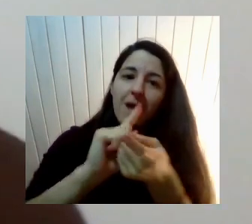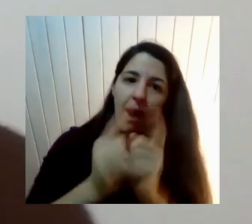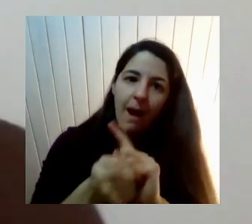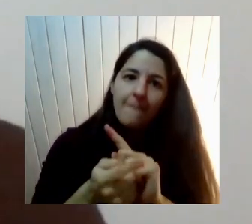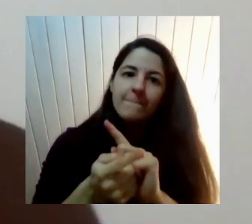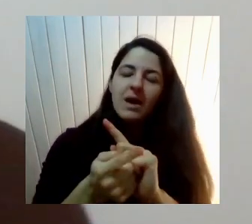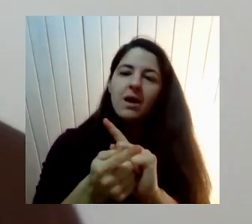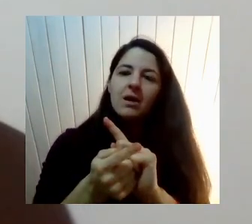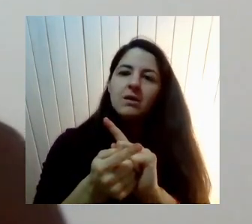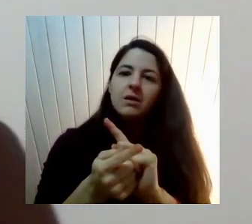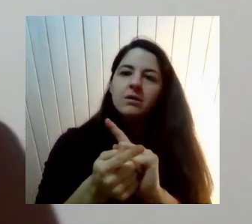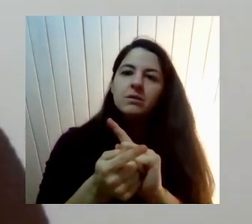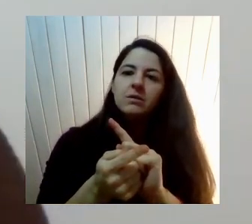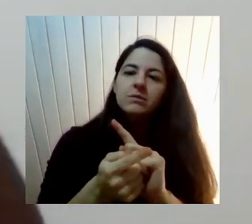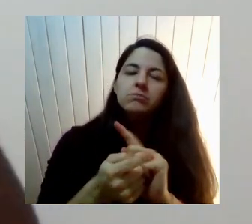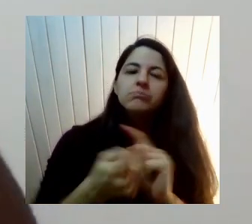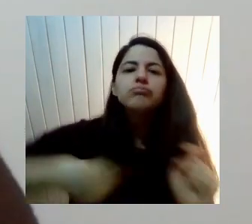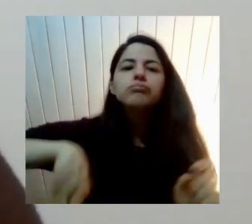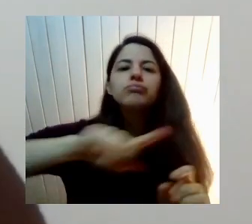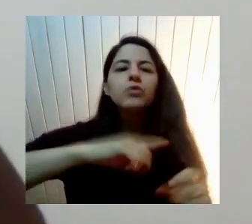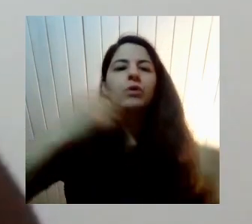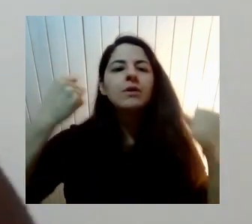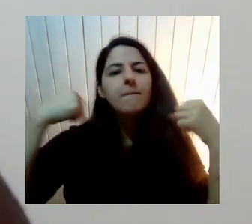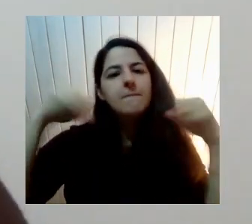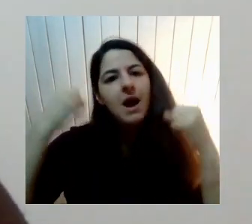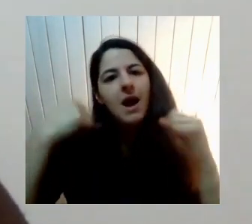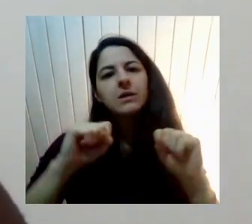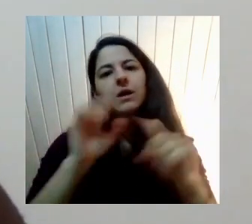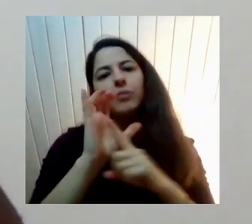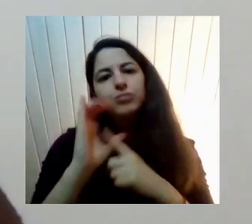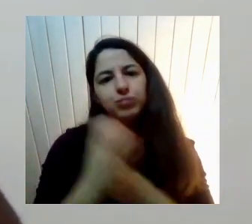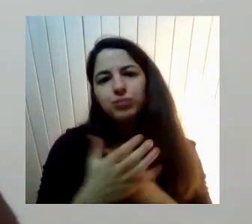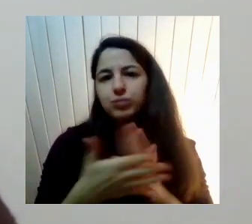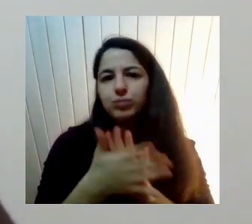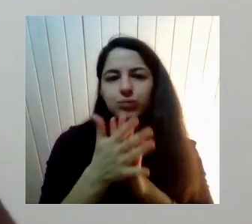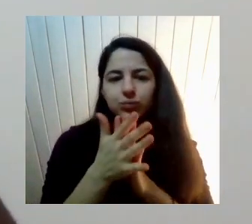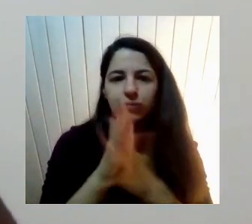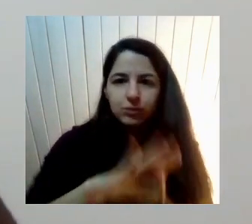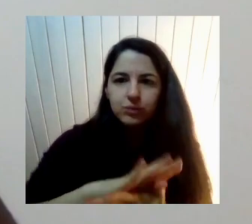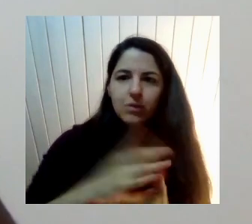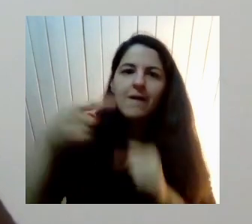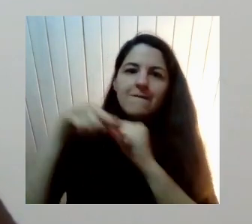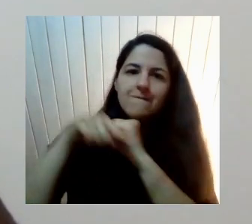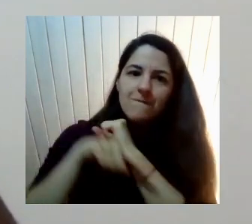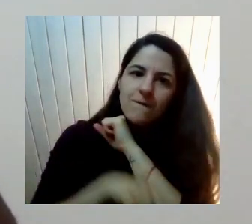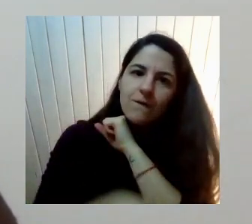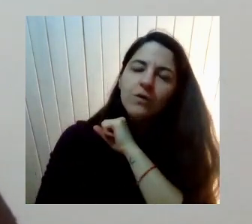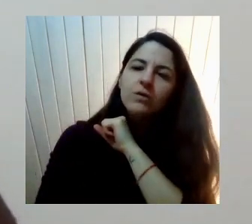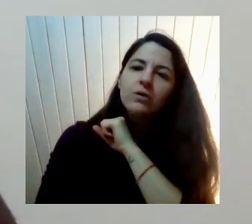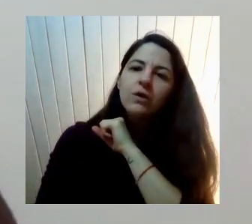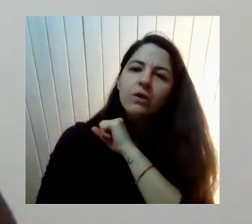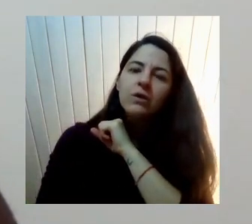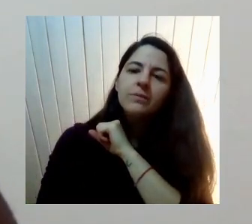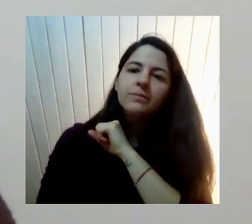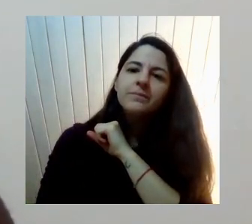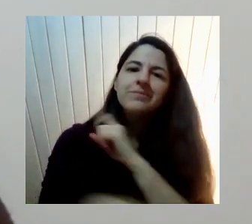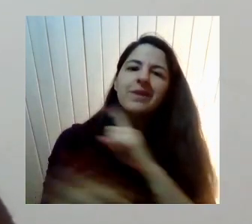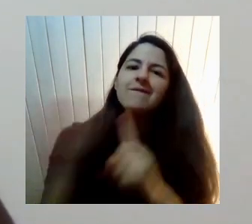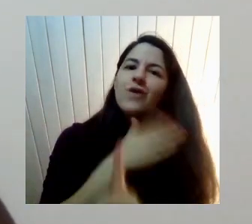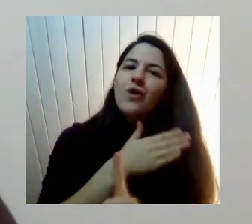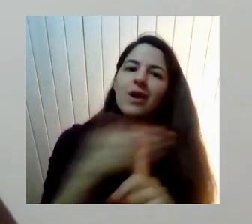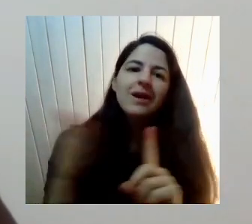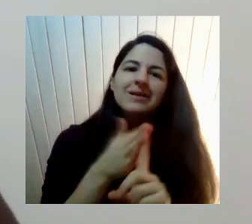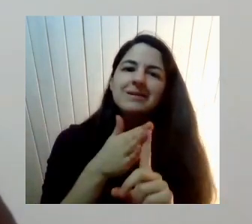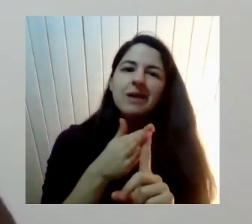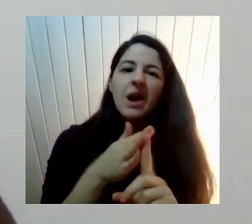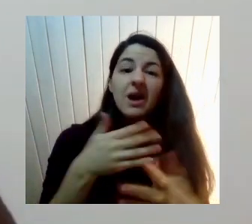Y que es como Lo que deseamos Muy en el fondo Todas y todos Que estas violencias Ya no se naturalicen Y